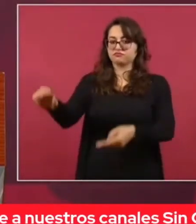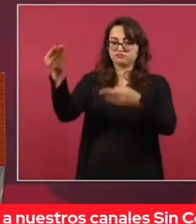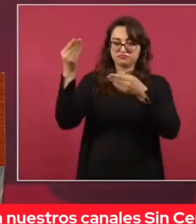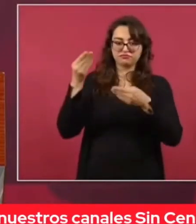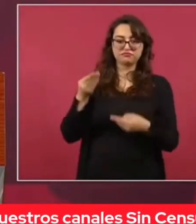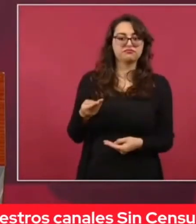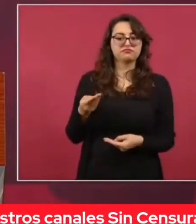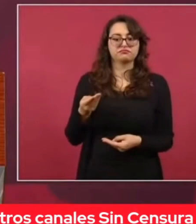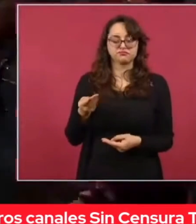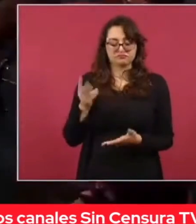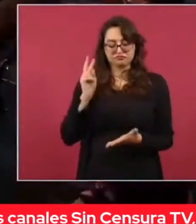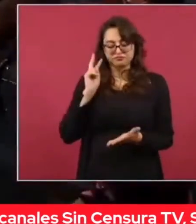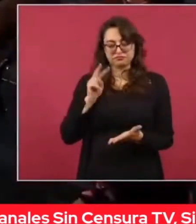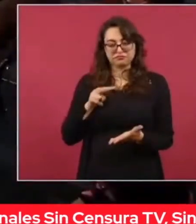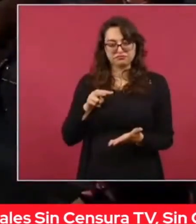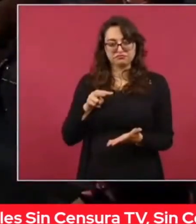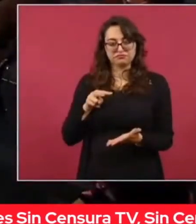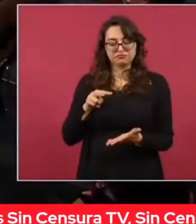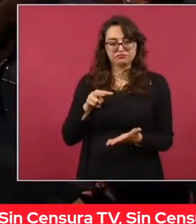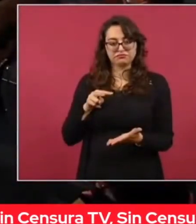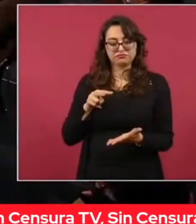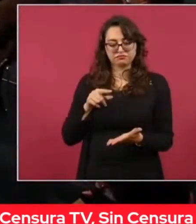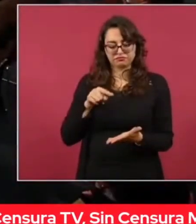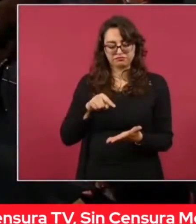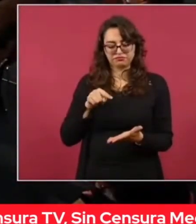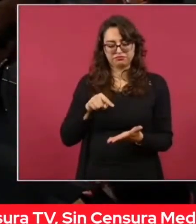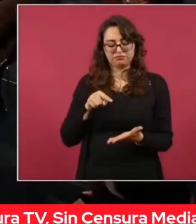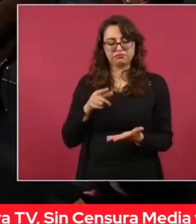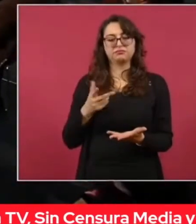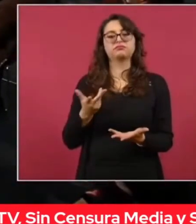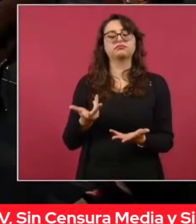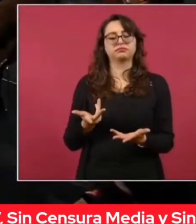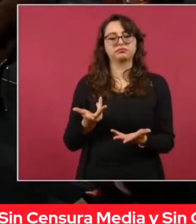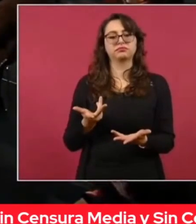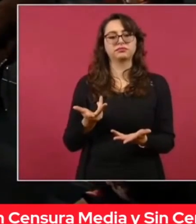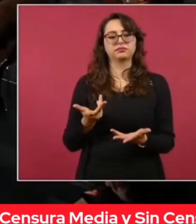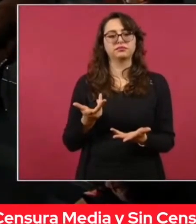de la oficialía de parte de de